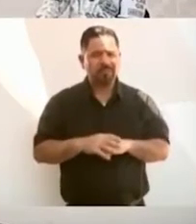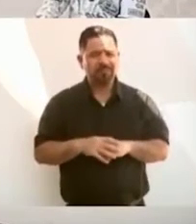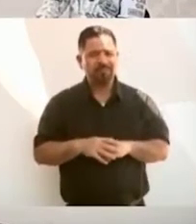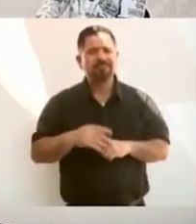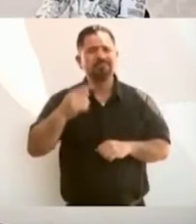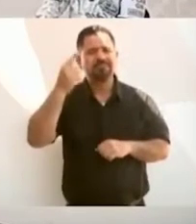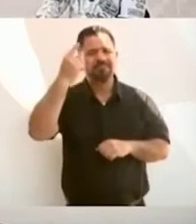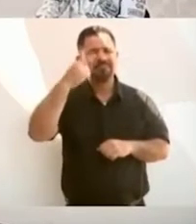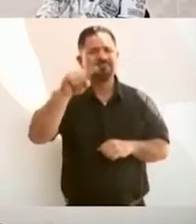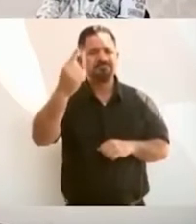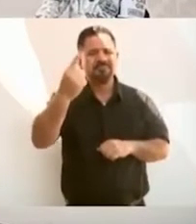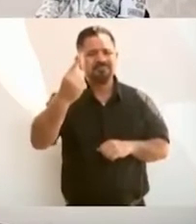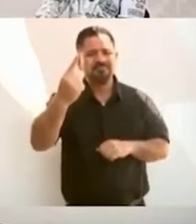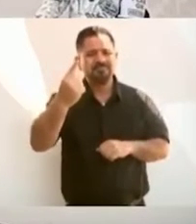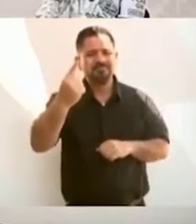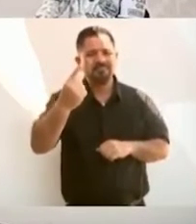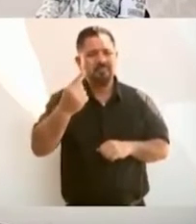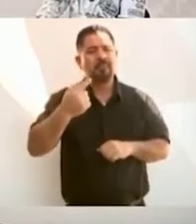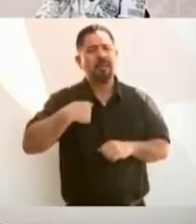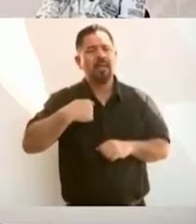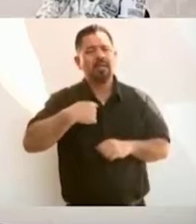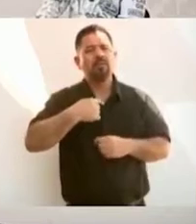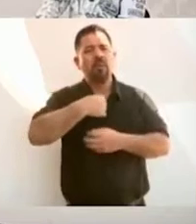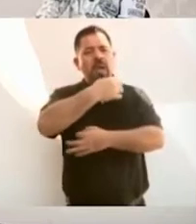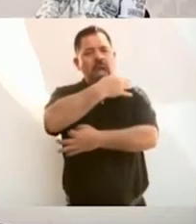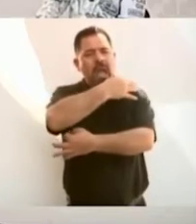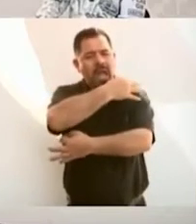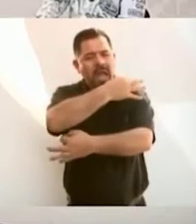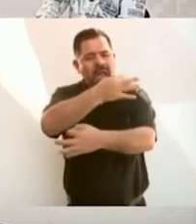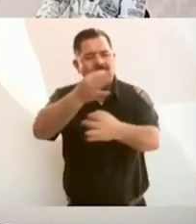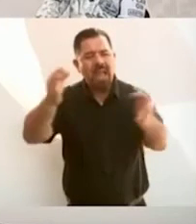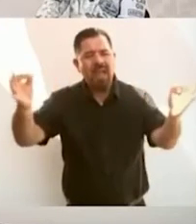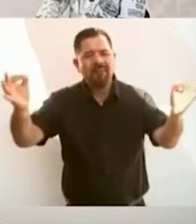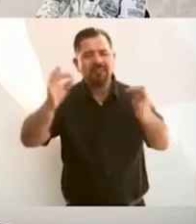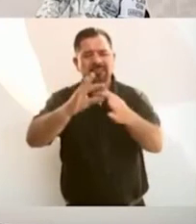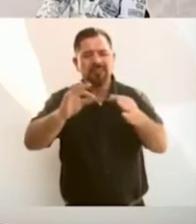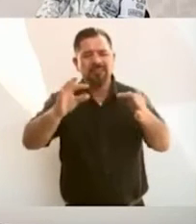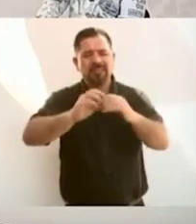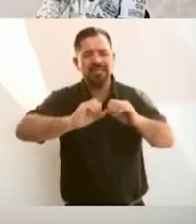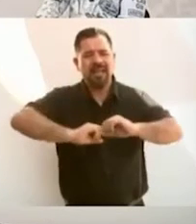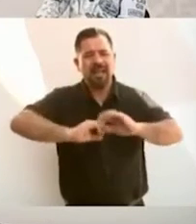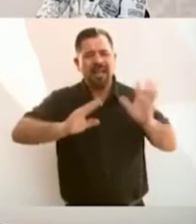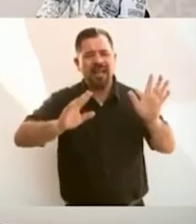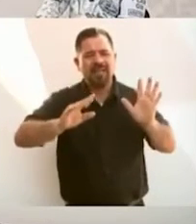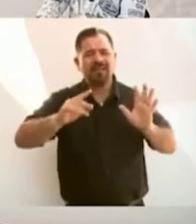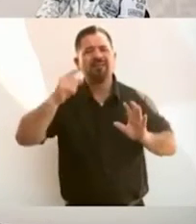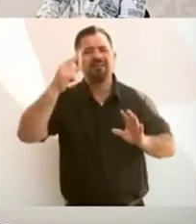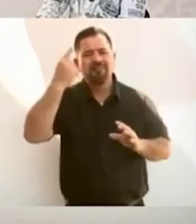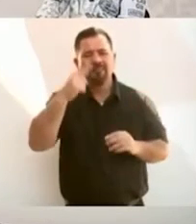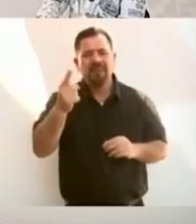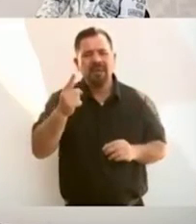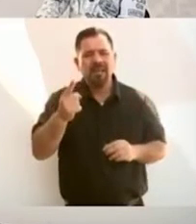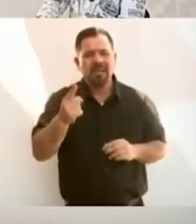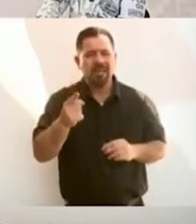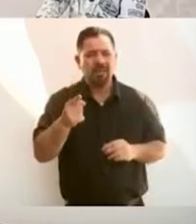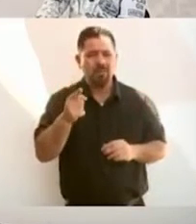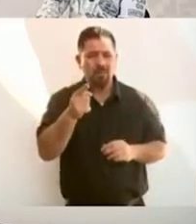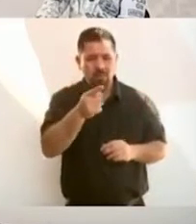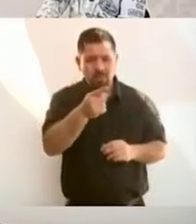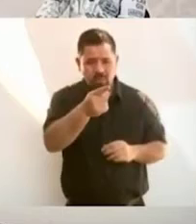mandar el mensaje claro de que no se va